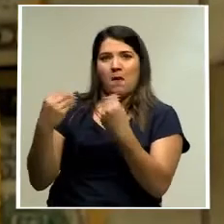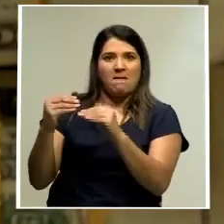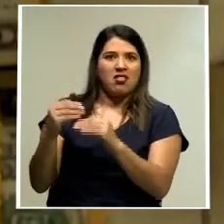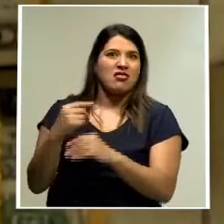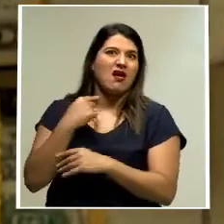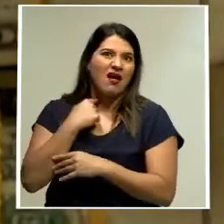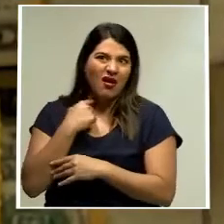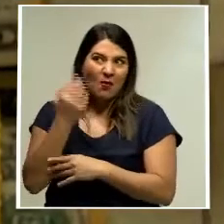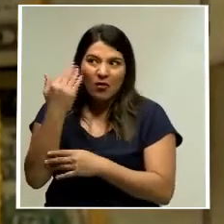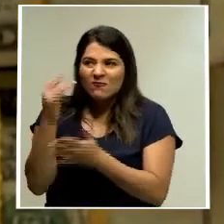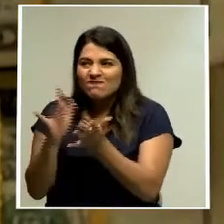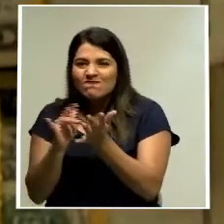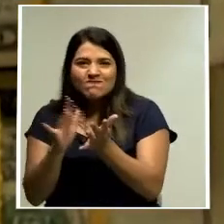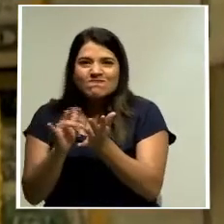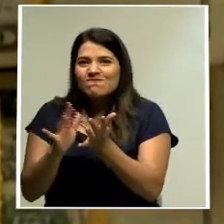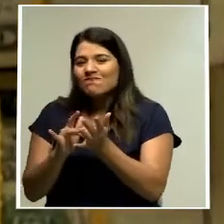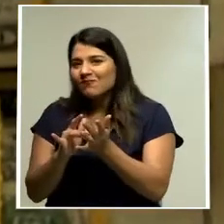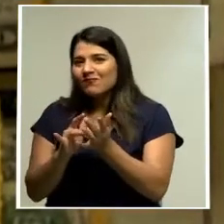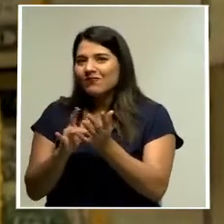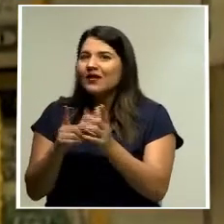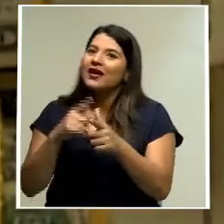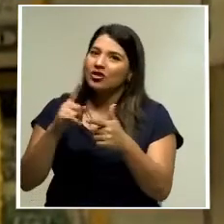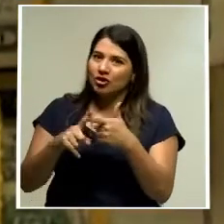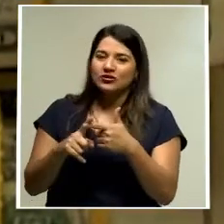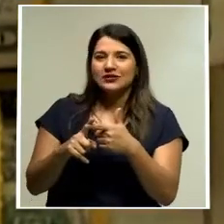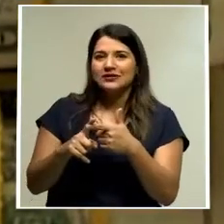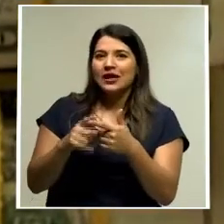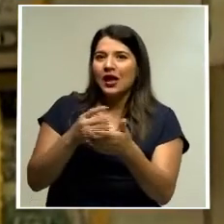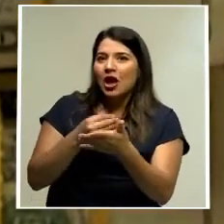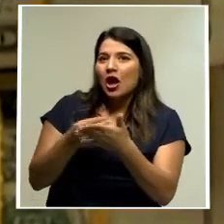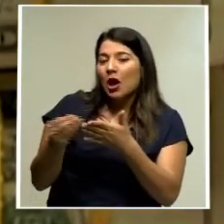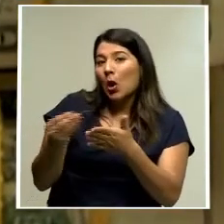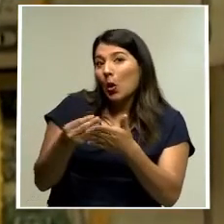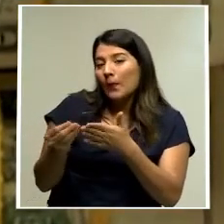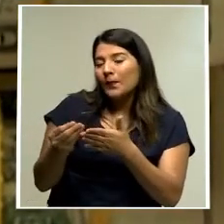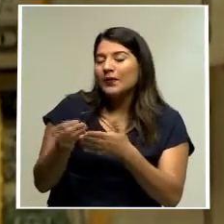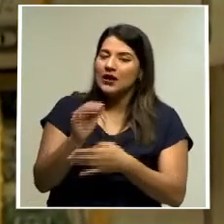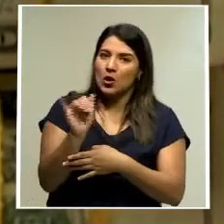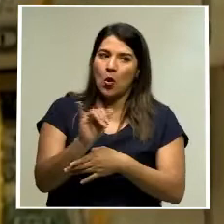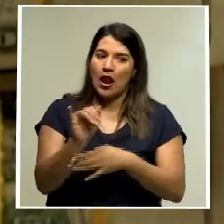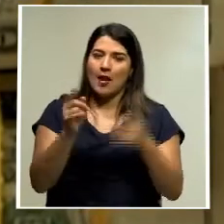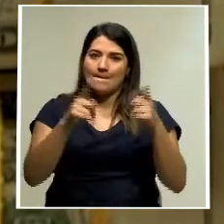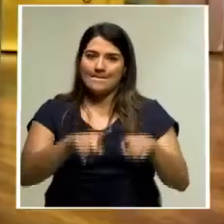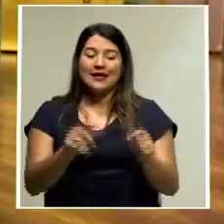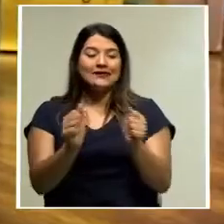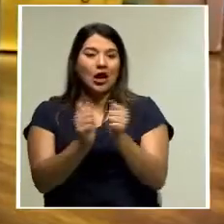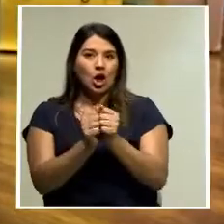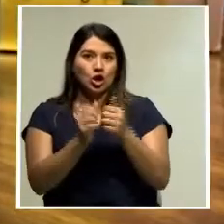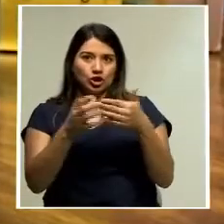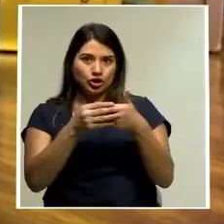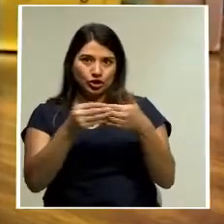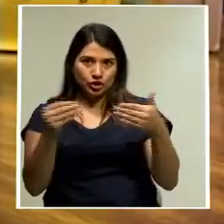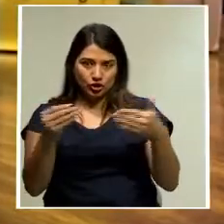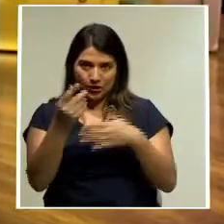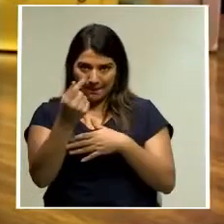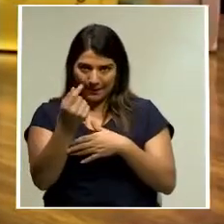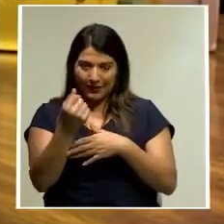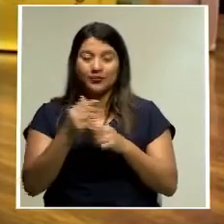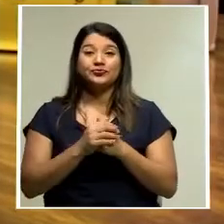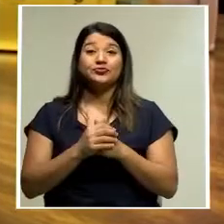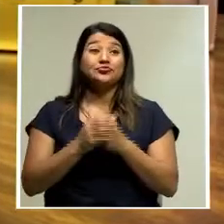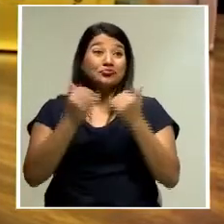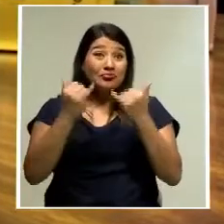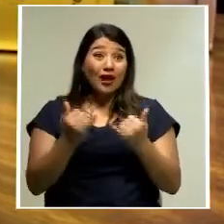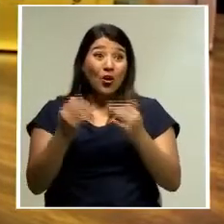generan muchos dólares al país, hayan mermado. Entre ellas, turismo, sabemos que ha tenido un importante impacto y continúa con una